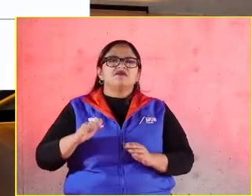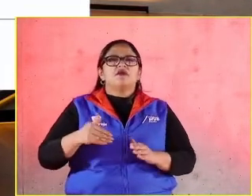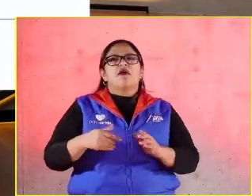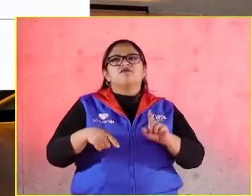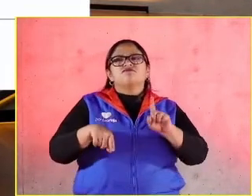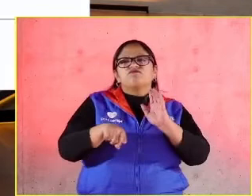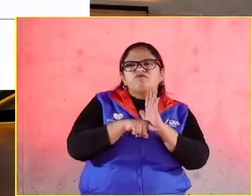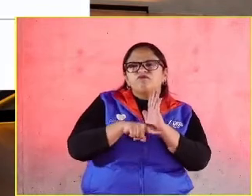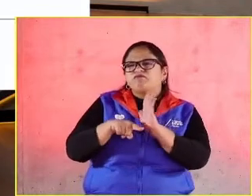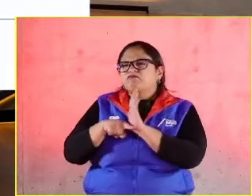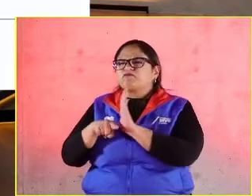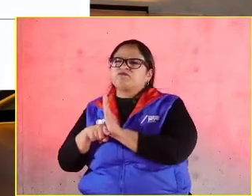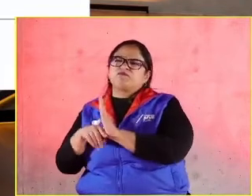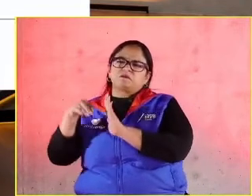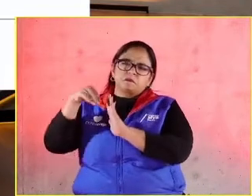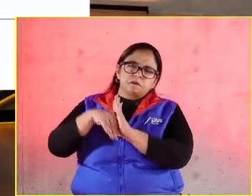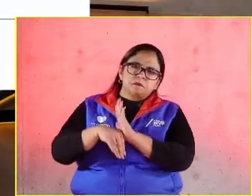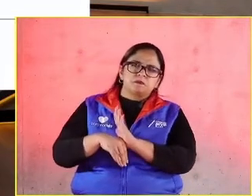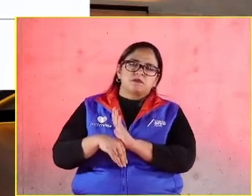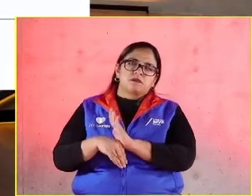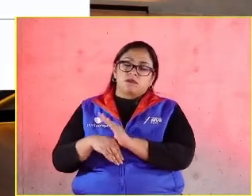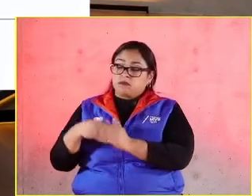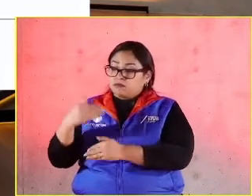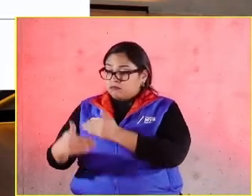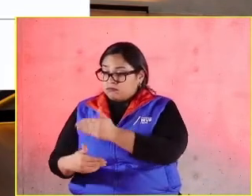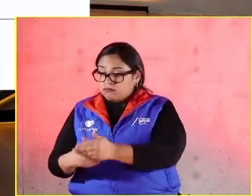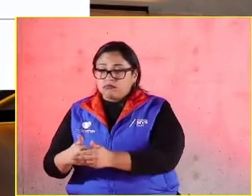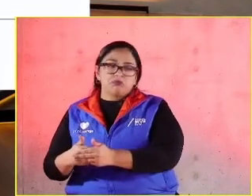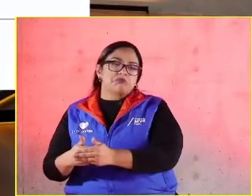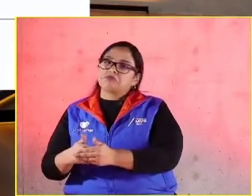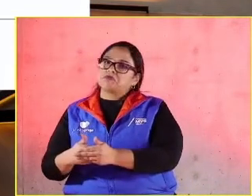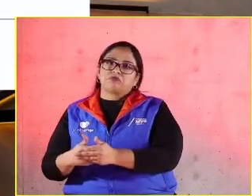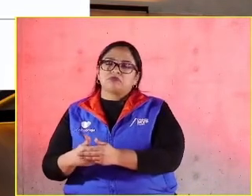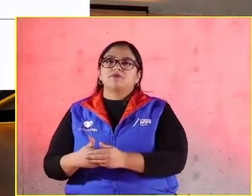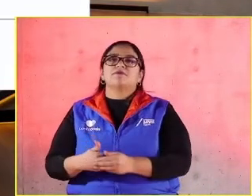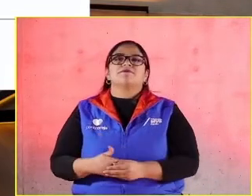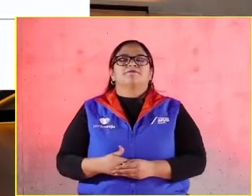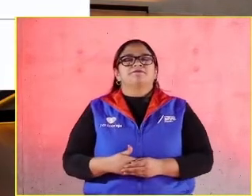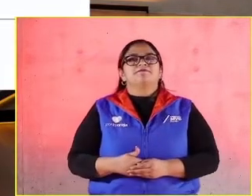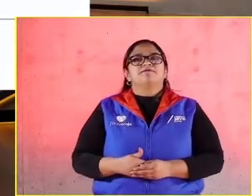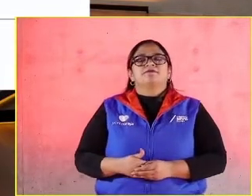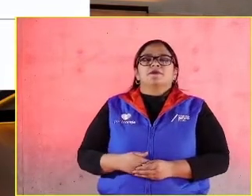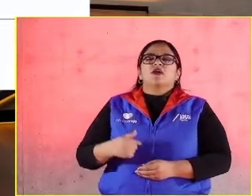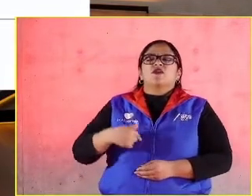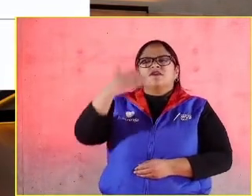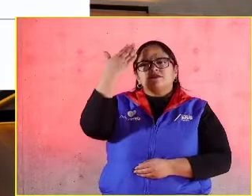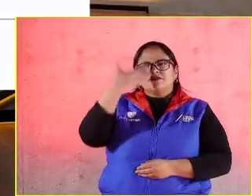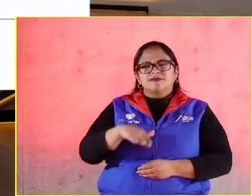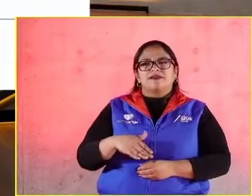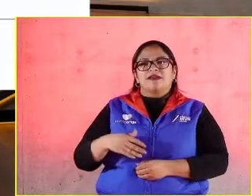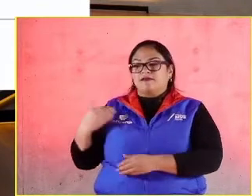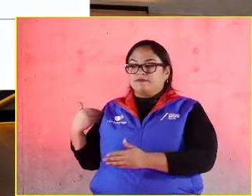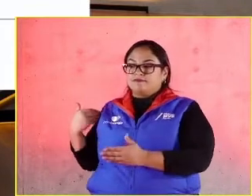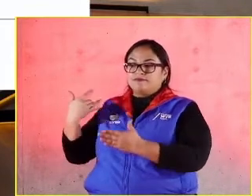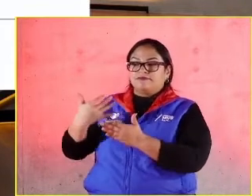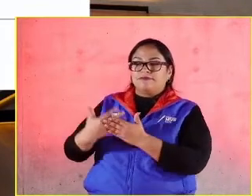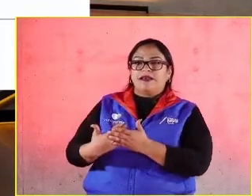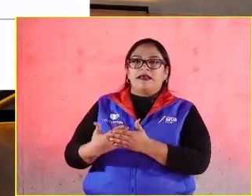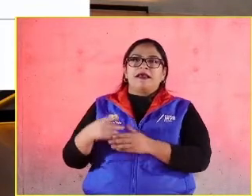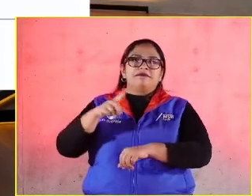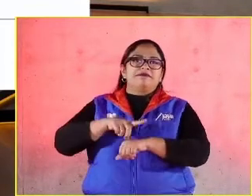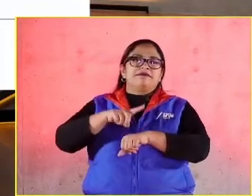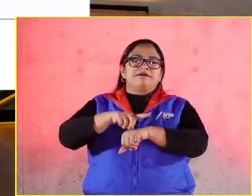asegurar el desarrollo de una sociedad sin la empresa. Sé que estos días han sido de muchísimo aprendizaje.